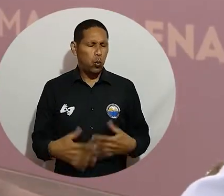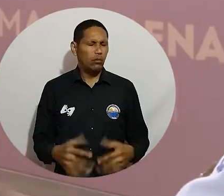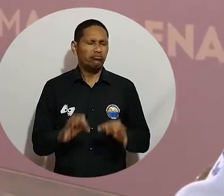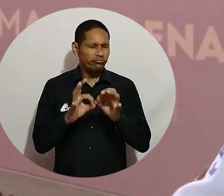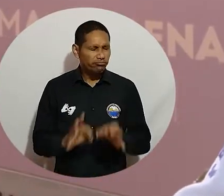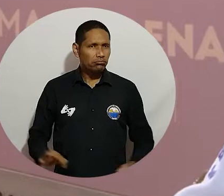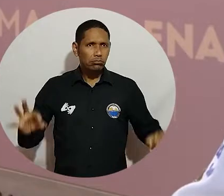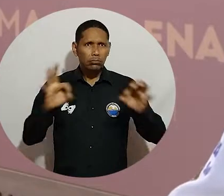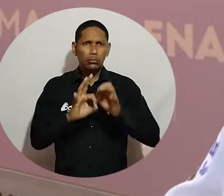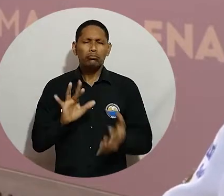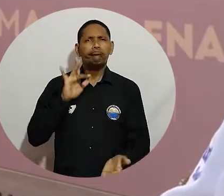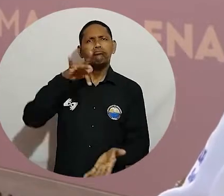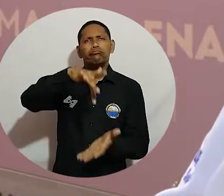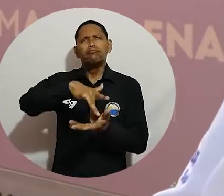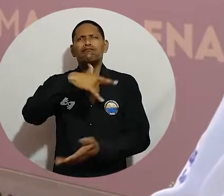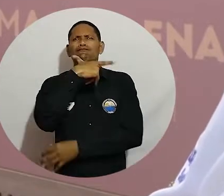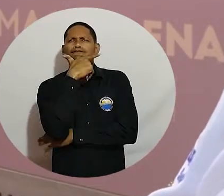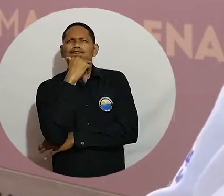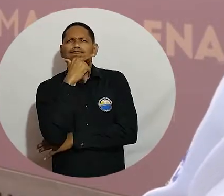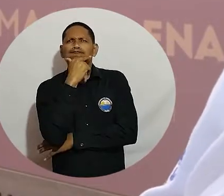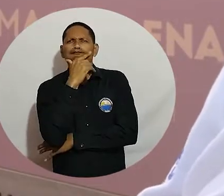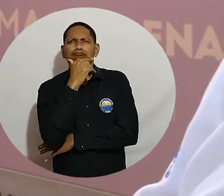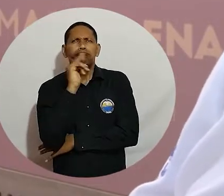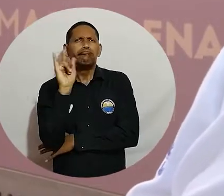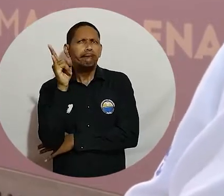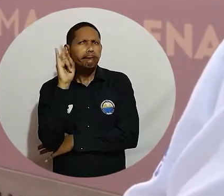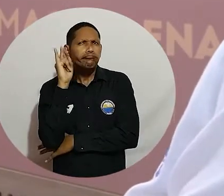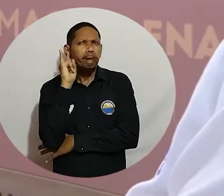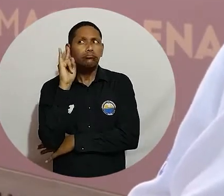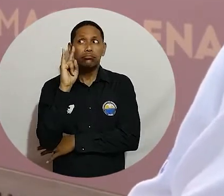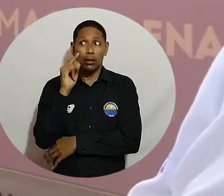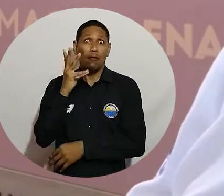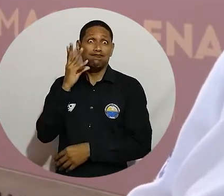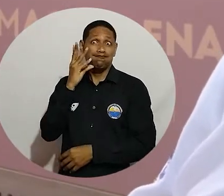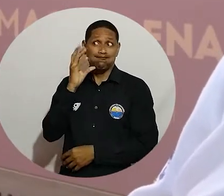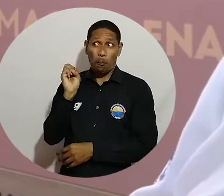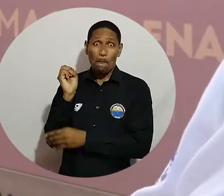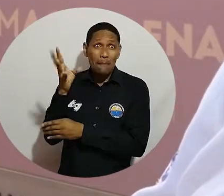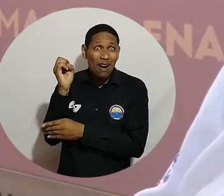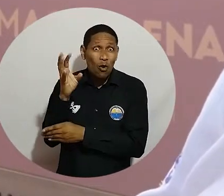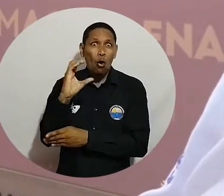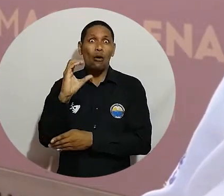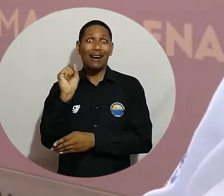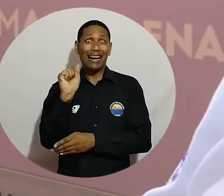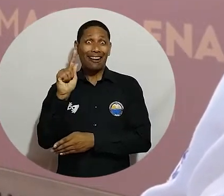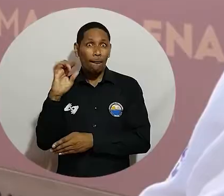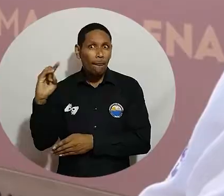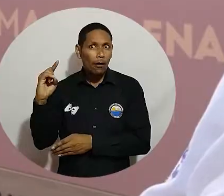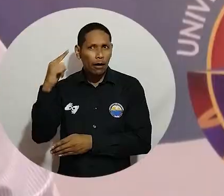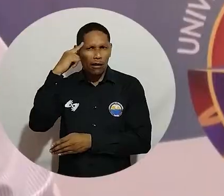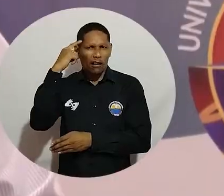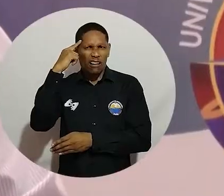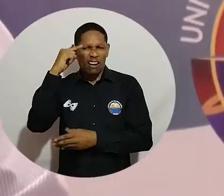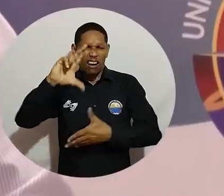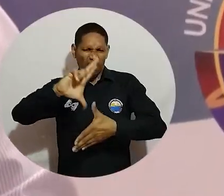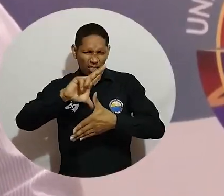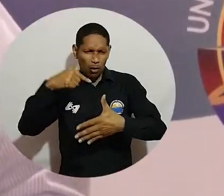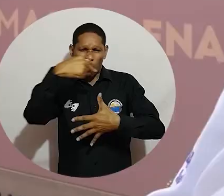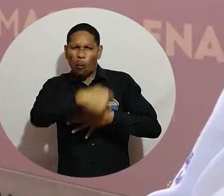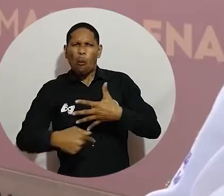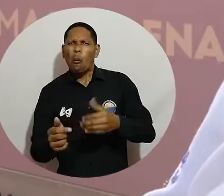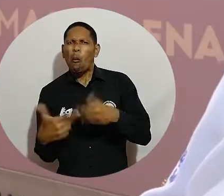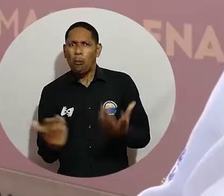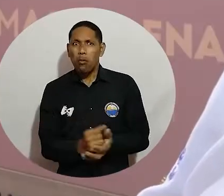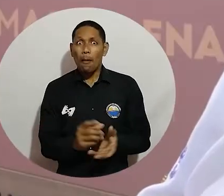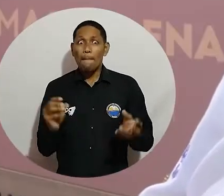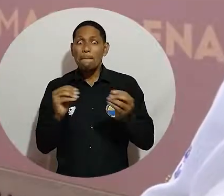importancia poder estar aquí y escuchar planteamientos de lo que piensa un banco como la CAF, de